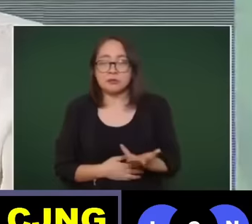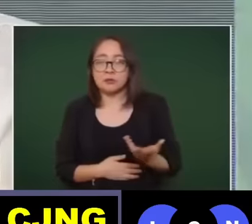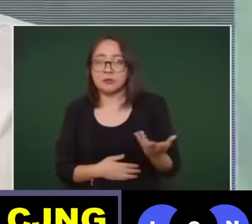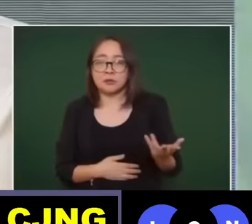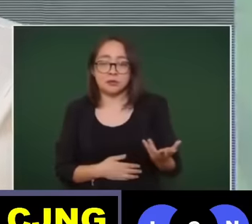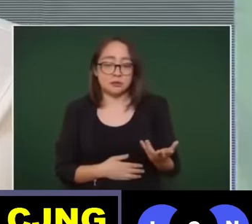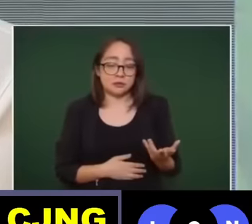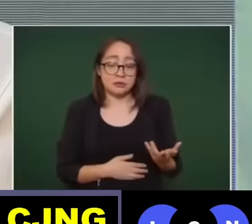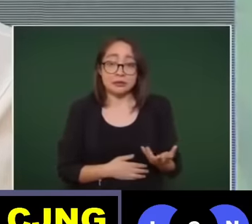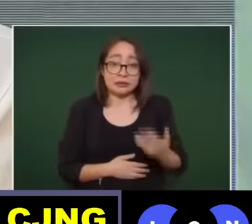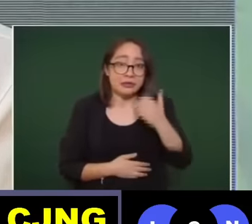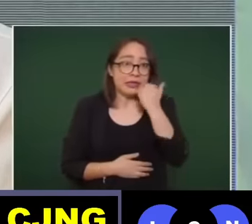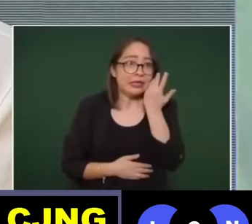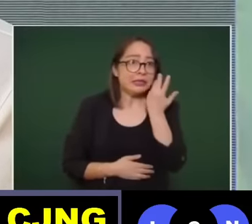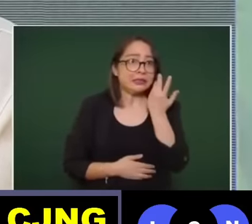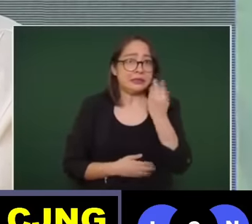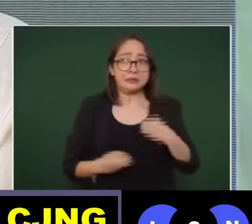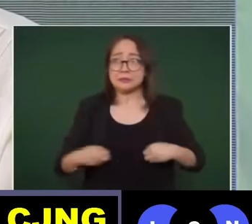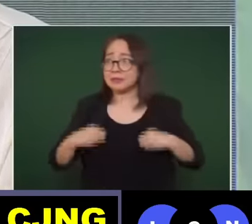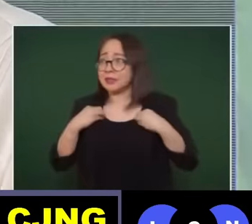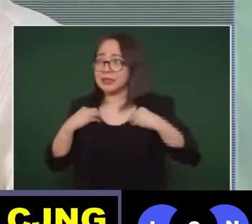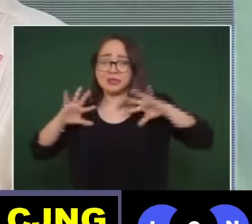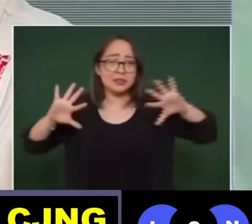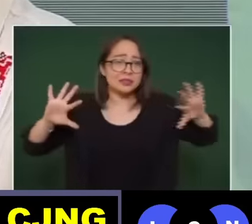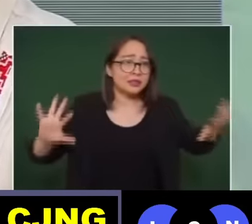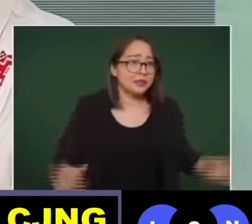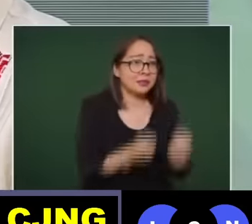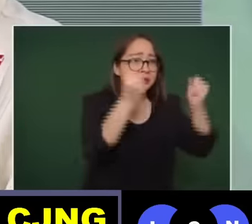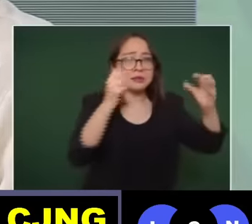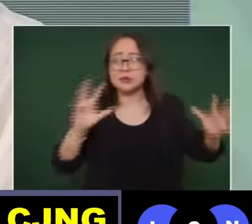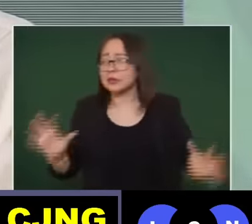para salvar vidas porque